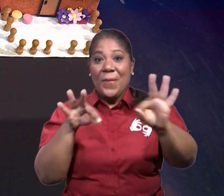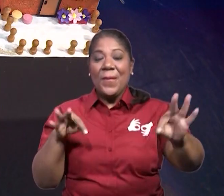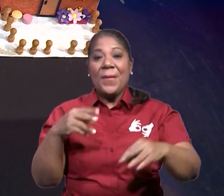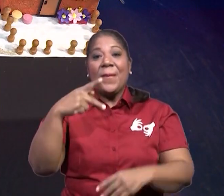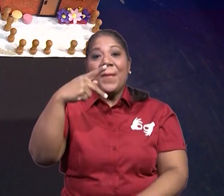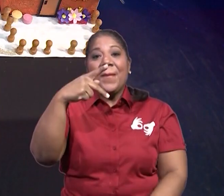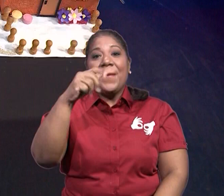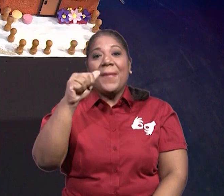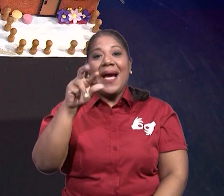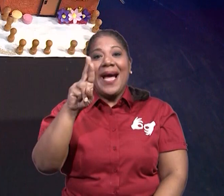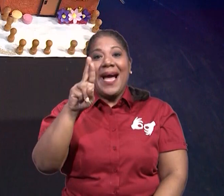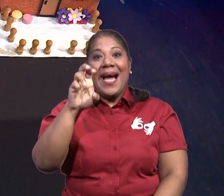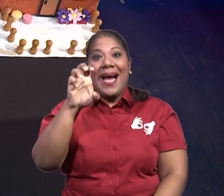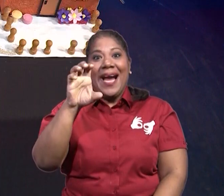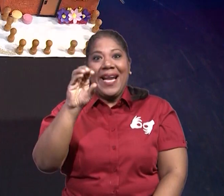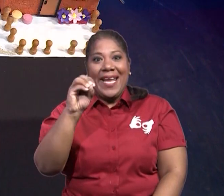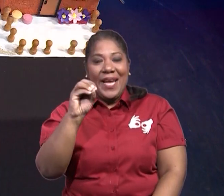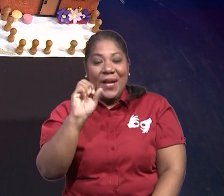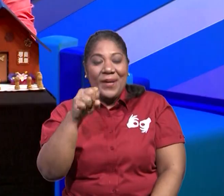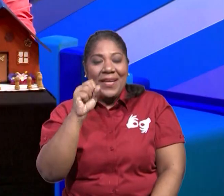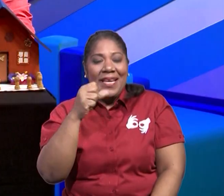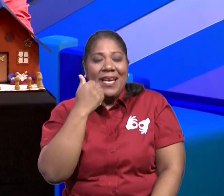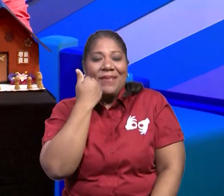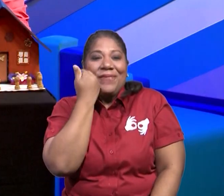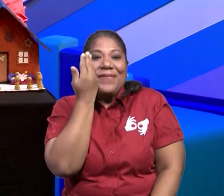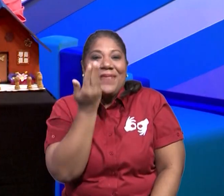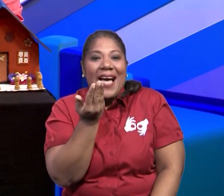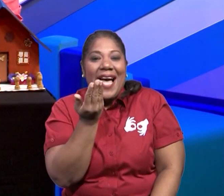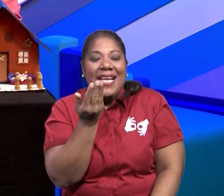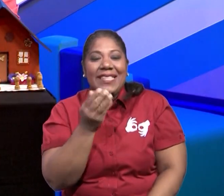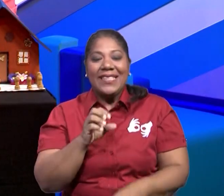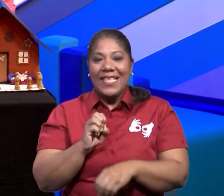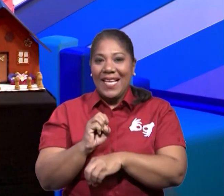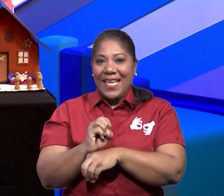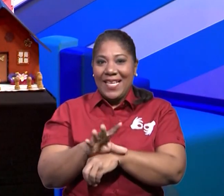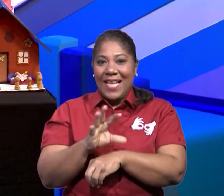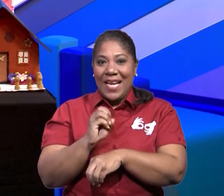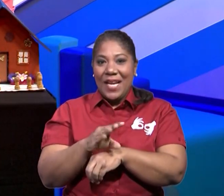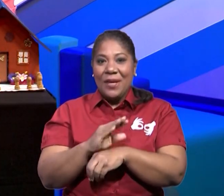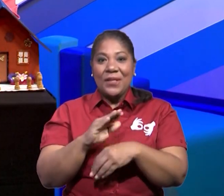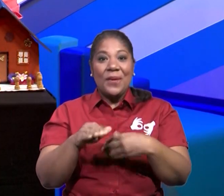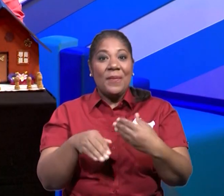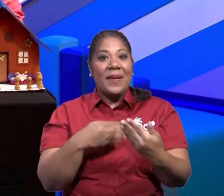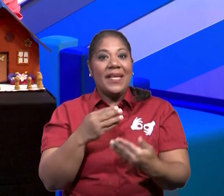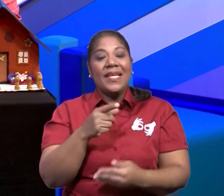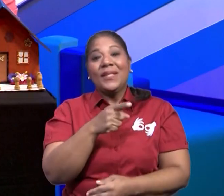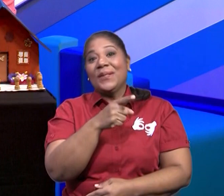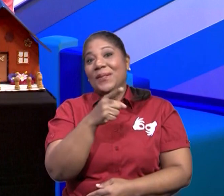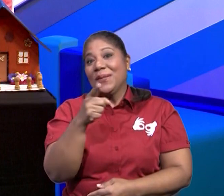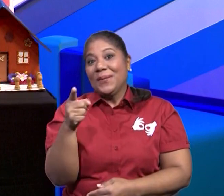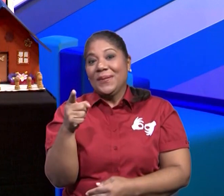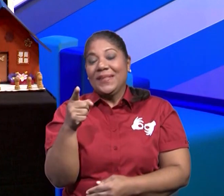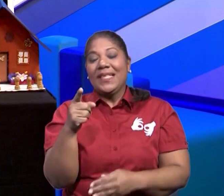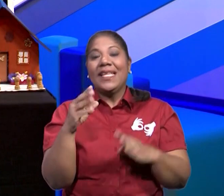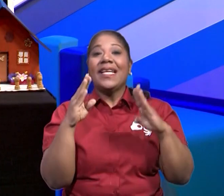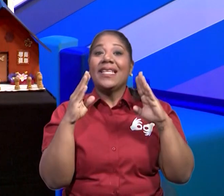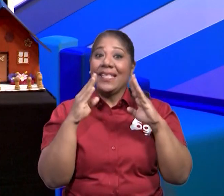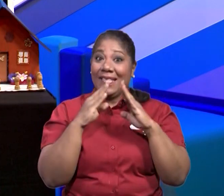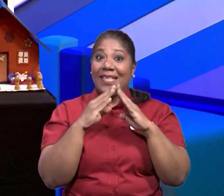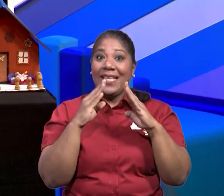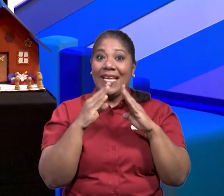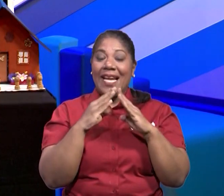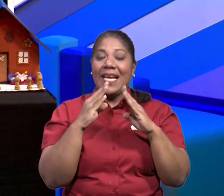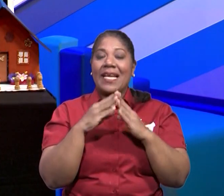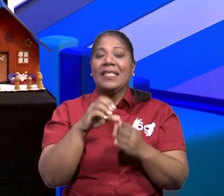cintillo. Miren qué sencillo, ¿verdad? Ese ajuste razonable para cada uno de los niños que pueden aprender